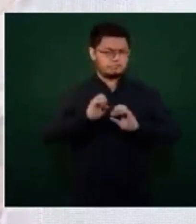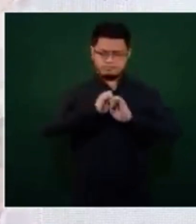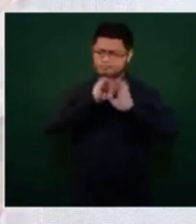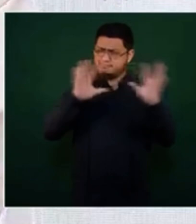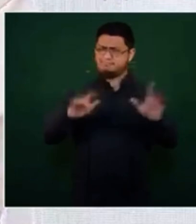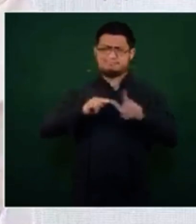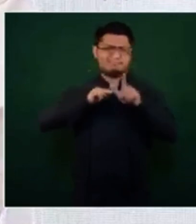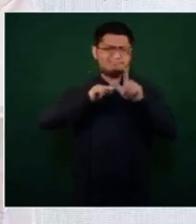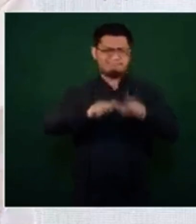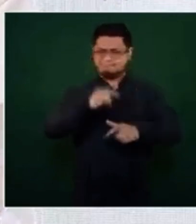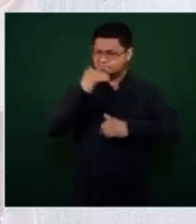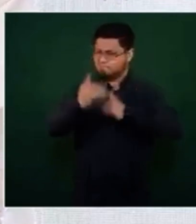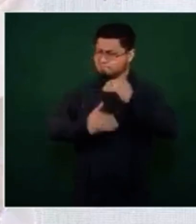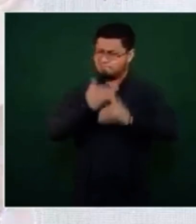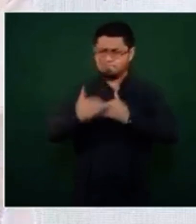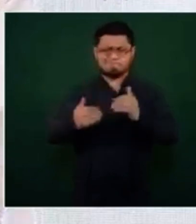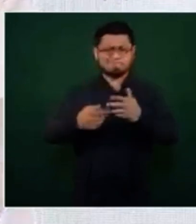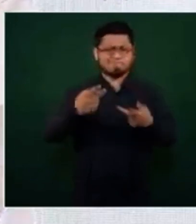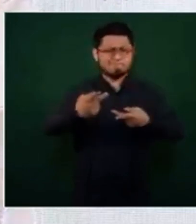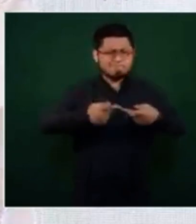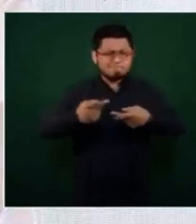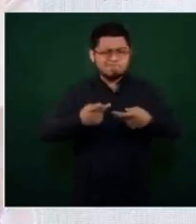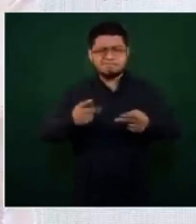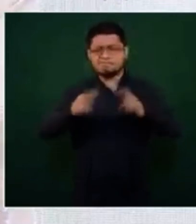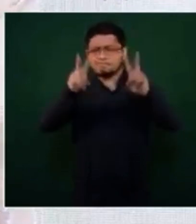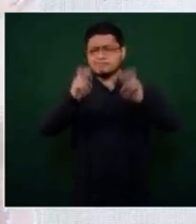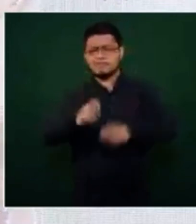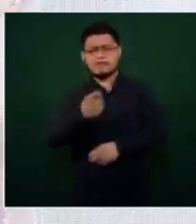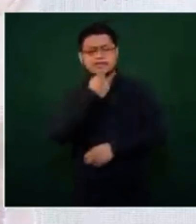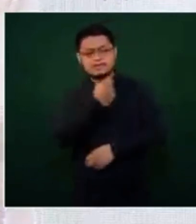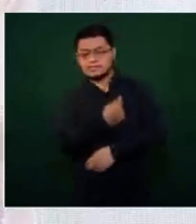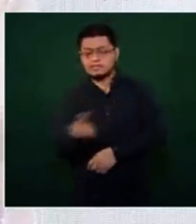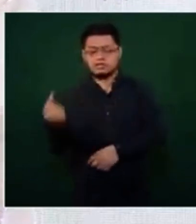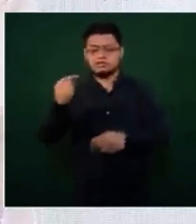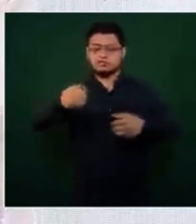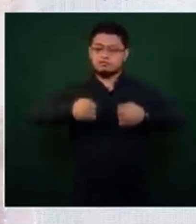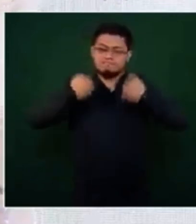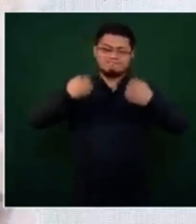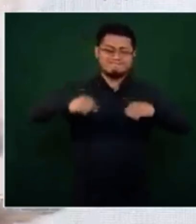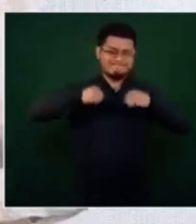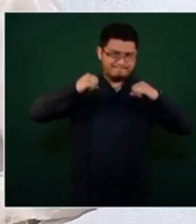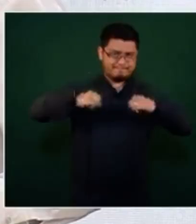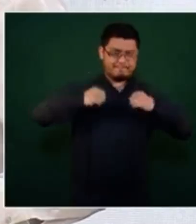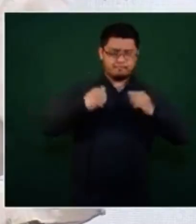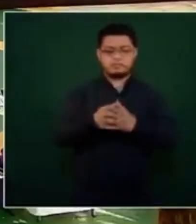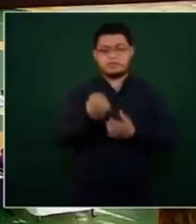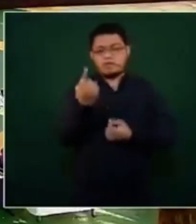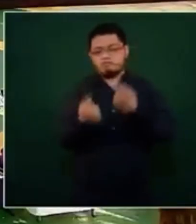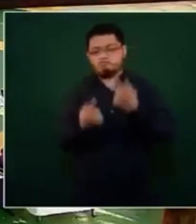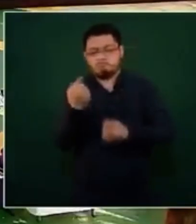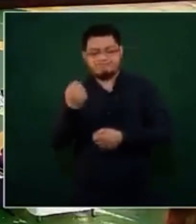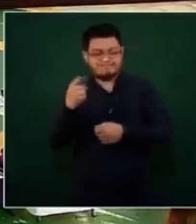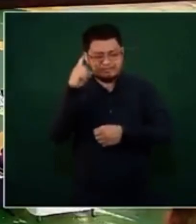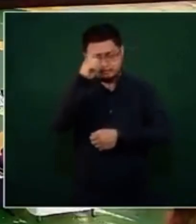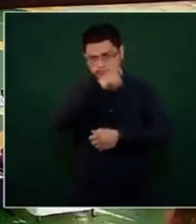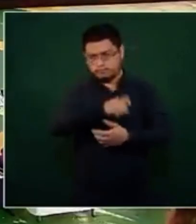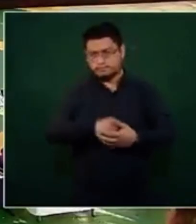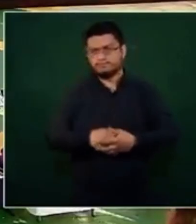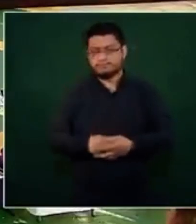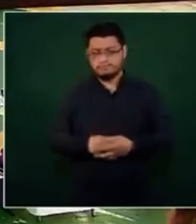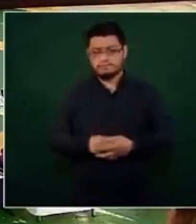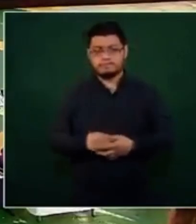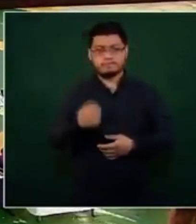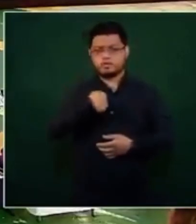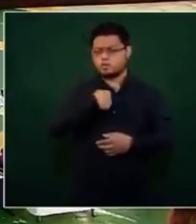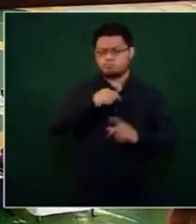operativo específico de vacunación a niños, niñas y adolescentes que tienen comorbilidades. Termino diciendo que